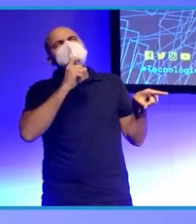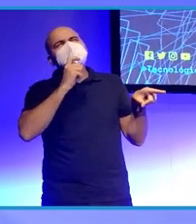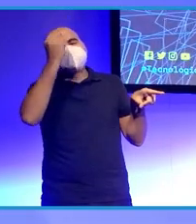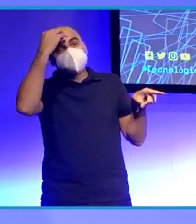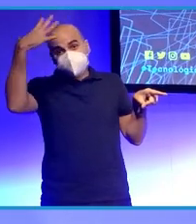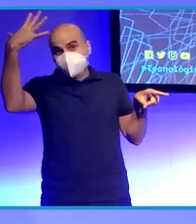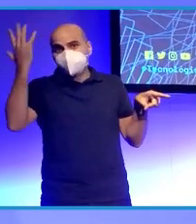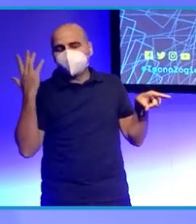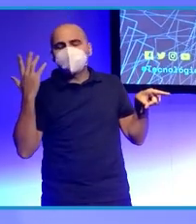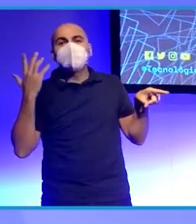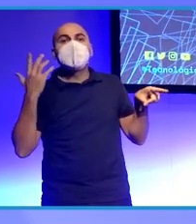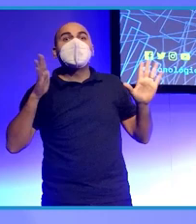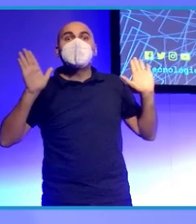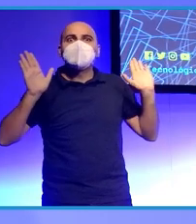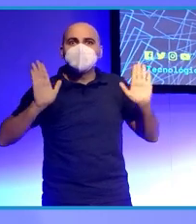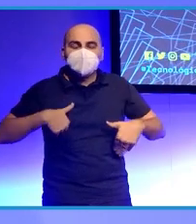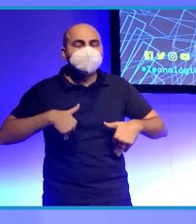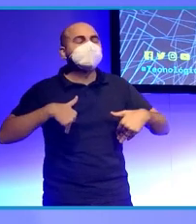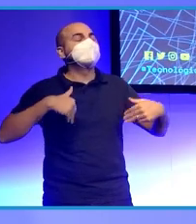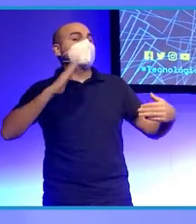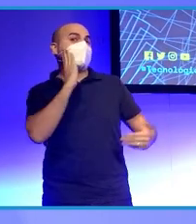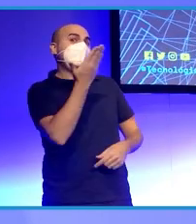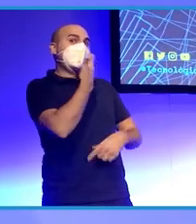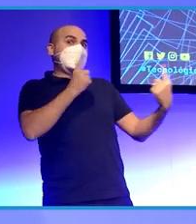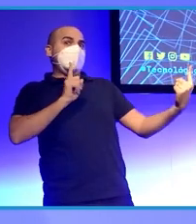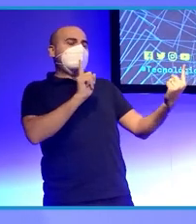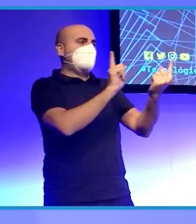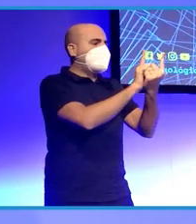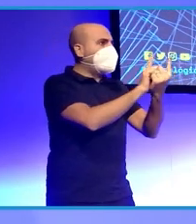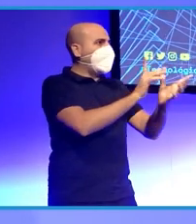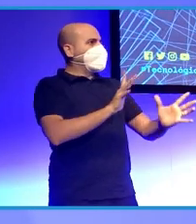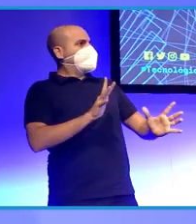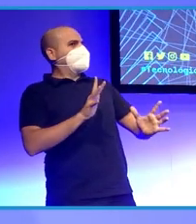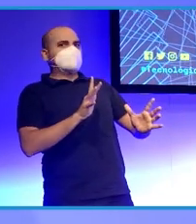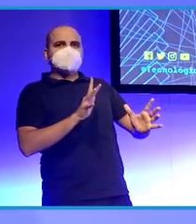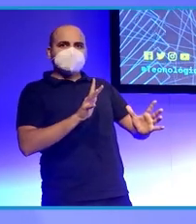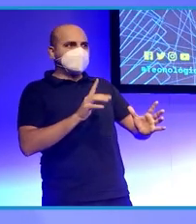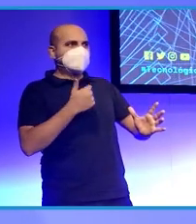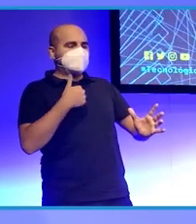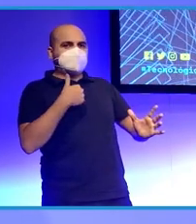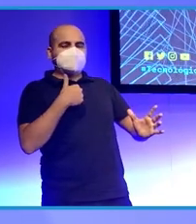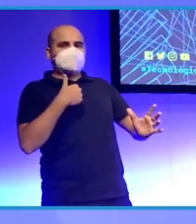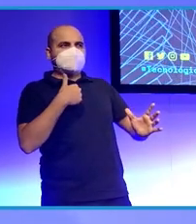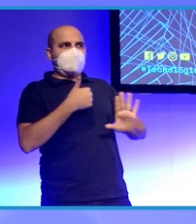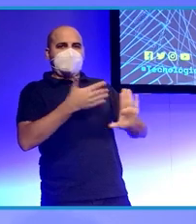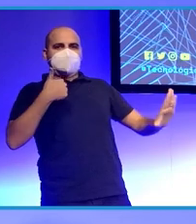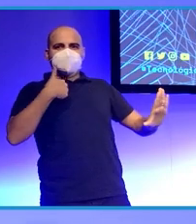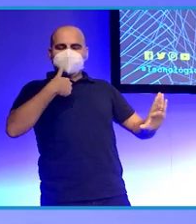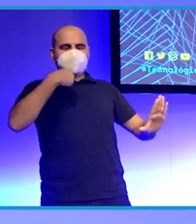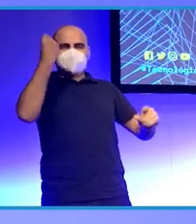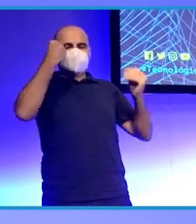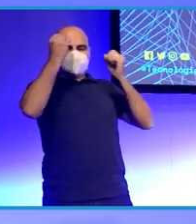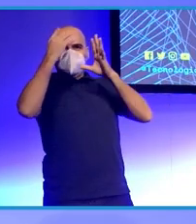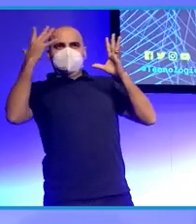Y llega finalmente el momento en el que lo conocemos y decimos, ay, no me lo imaginaba así. Igual